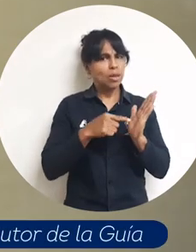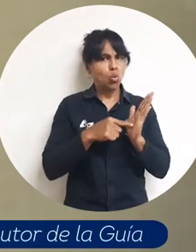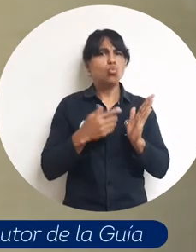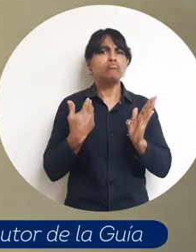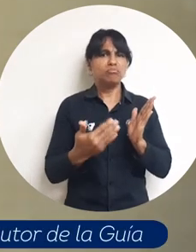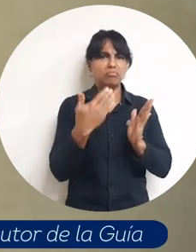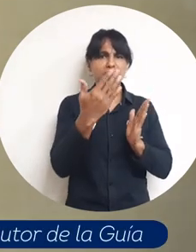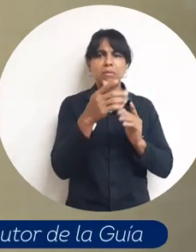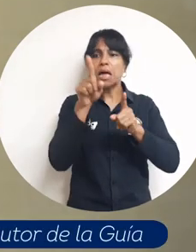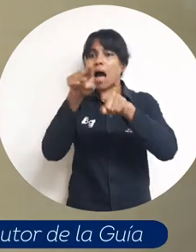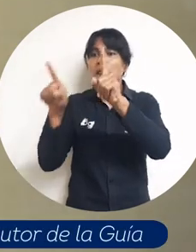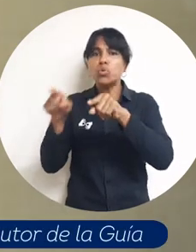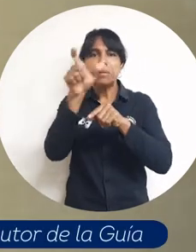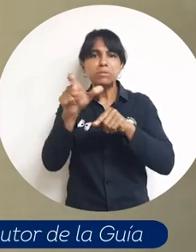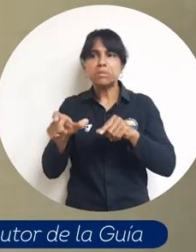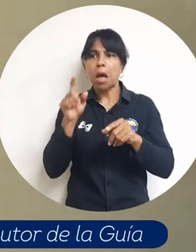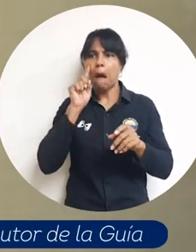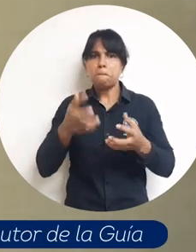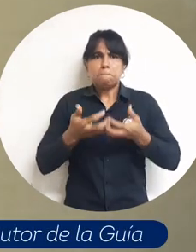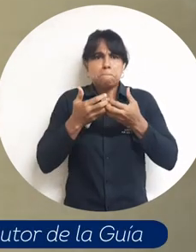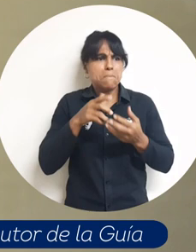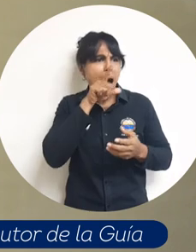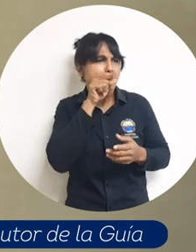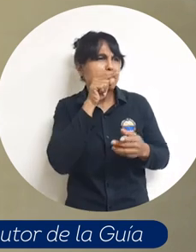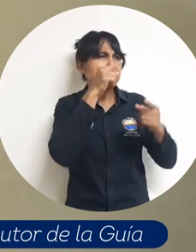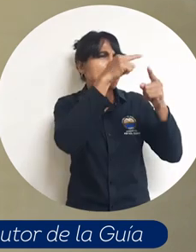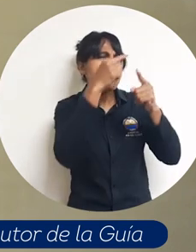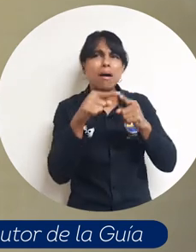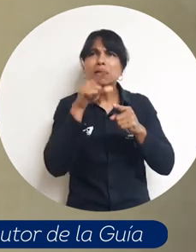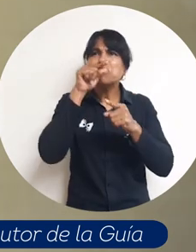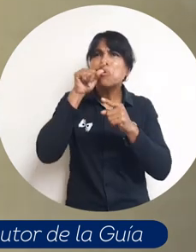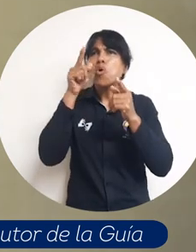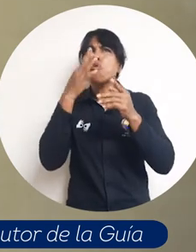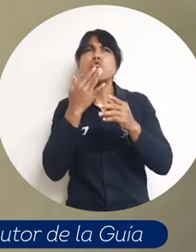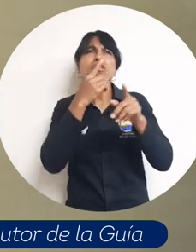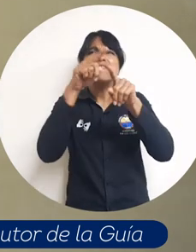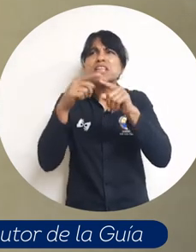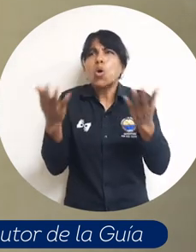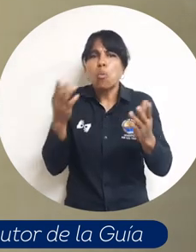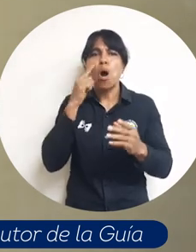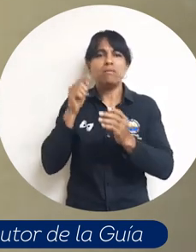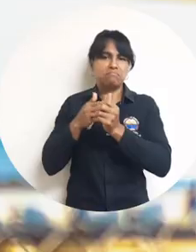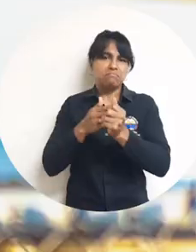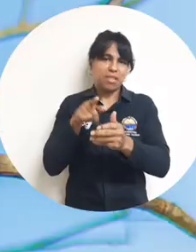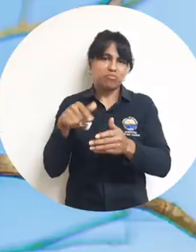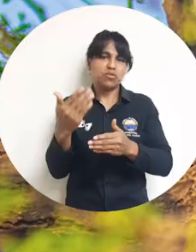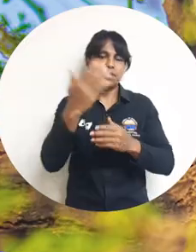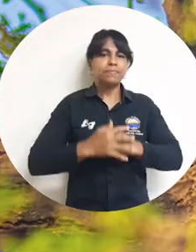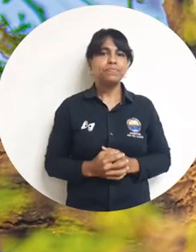que va a servirle a las personas que no saben mucho de aves sobre cuáles son las especies que pueden encontrar aquí en el campus.